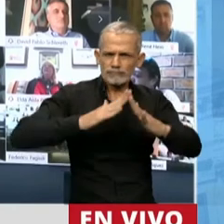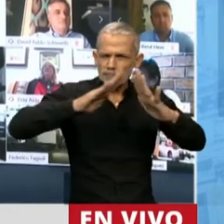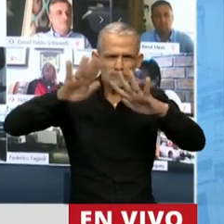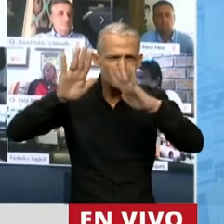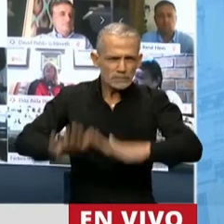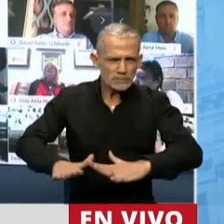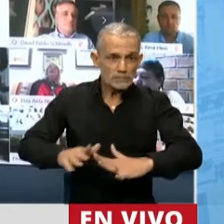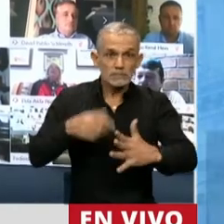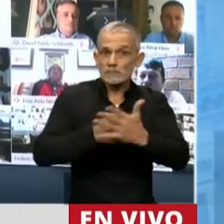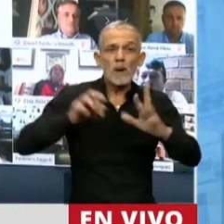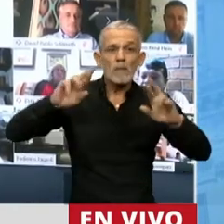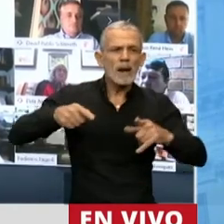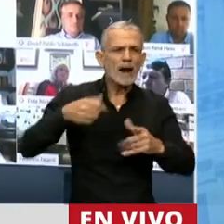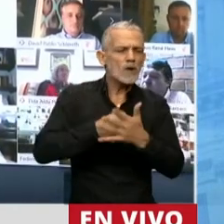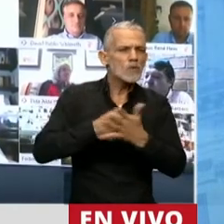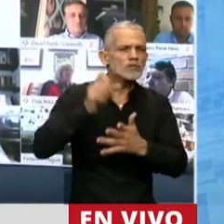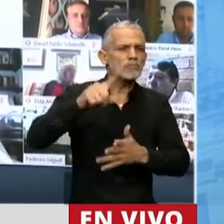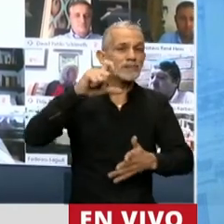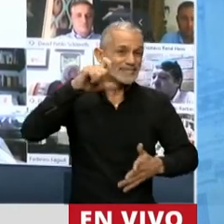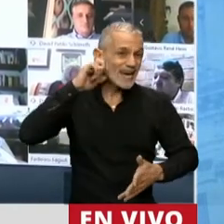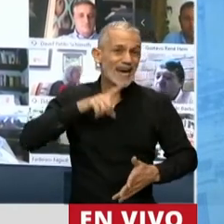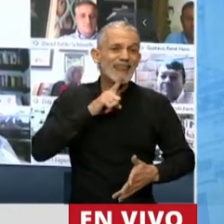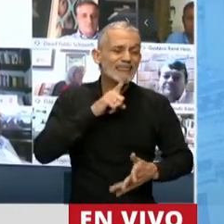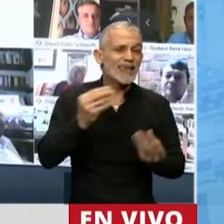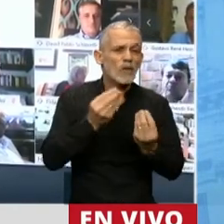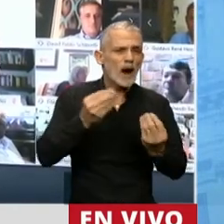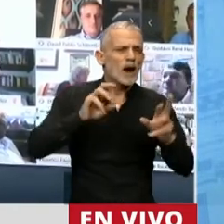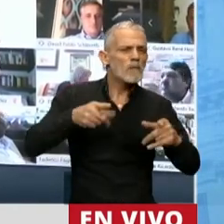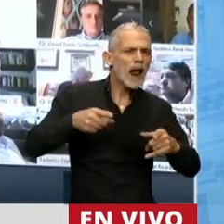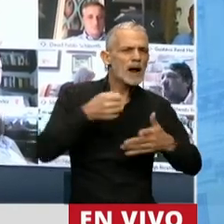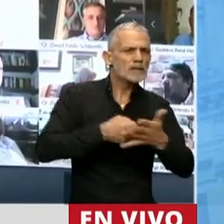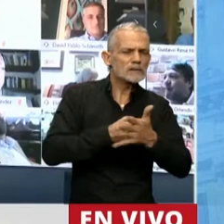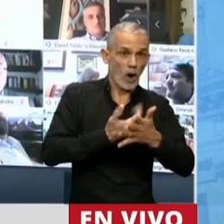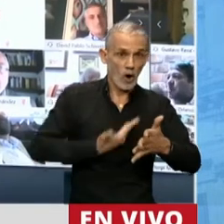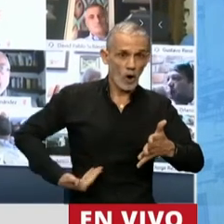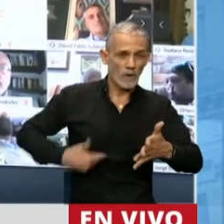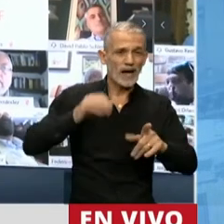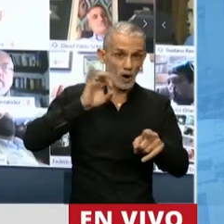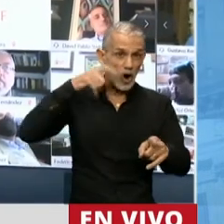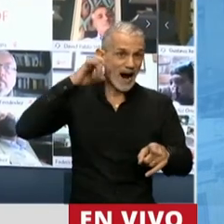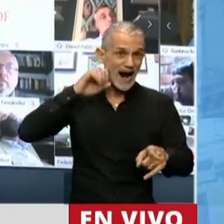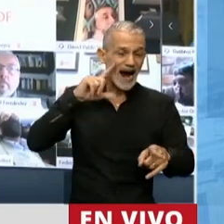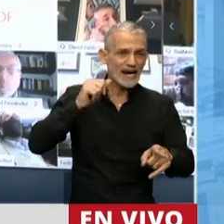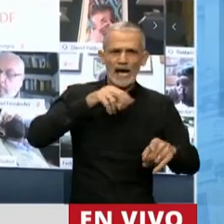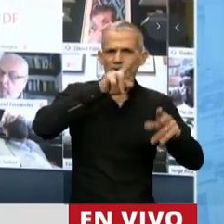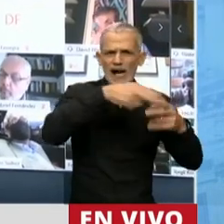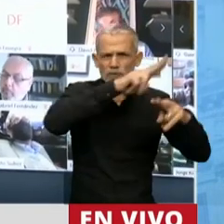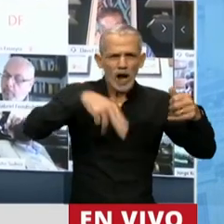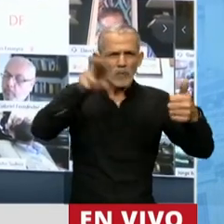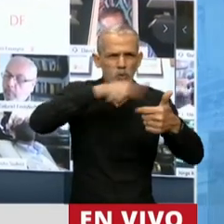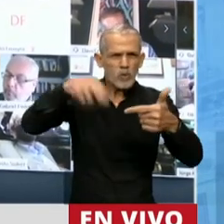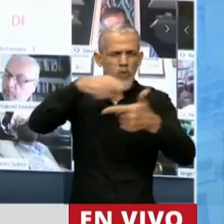el plan de lucha de la CGT de los argentinos, el gobierno de Honganía clausura